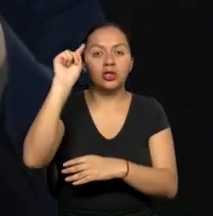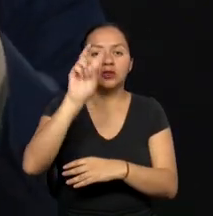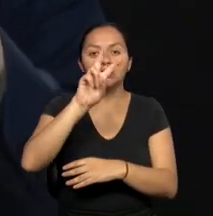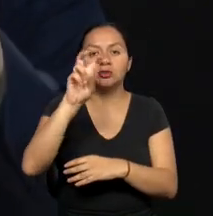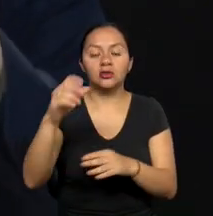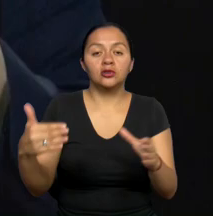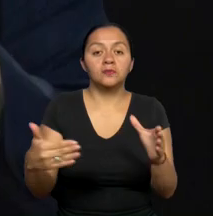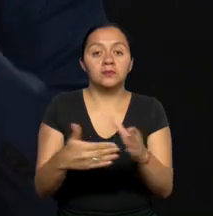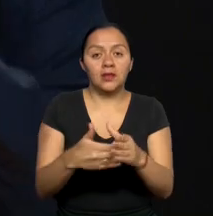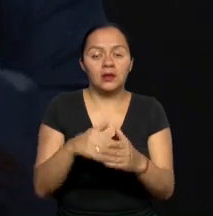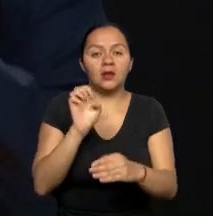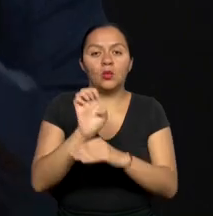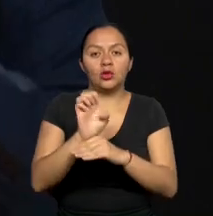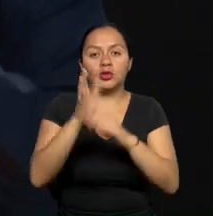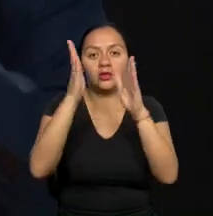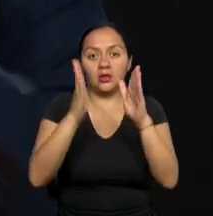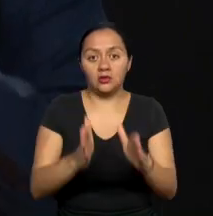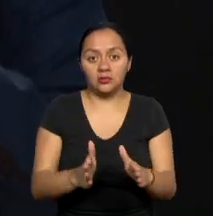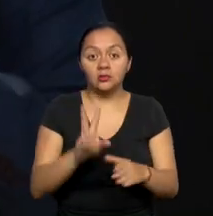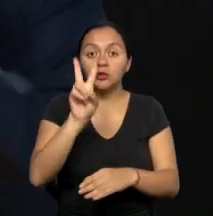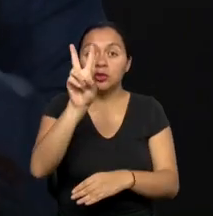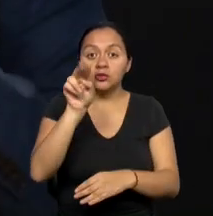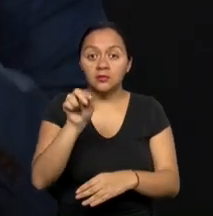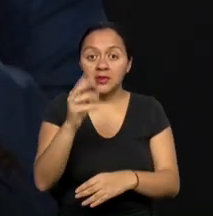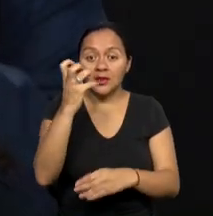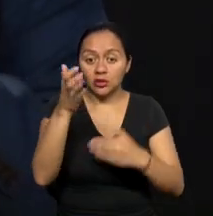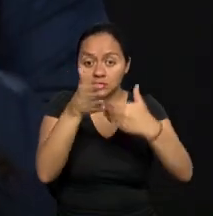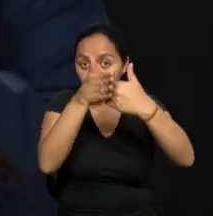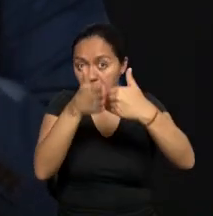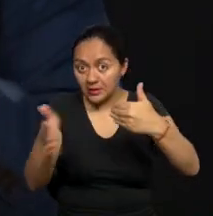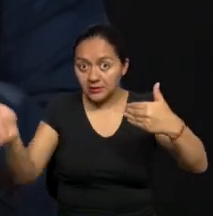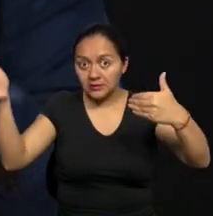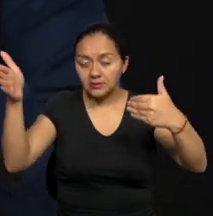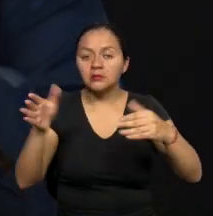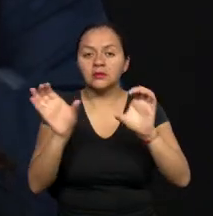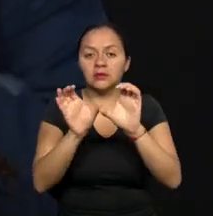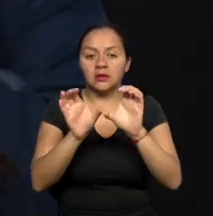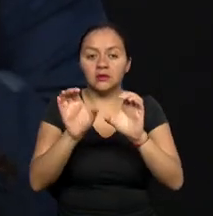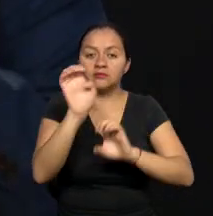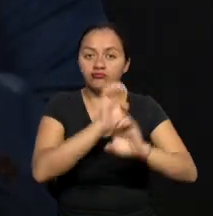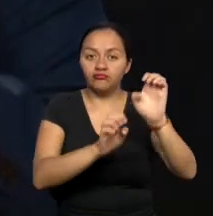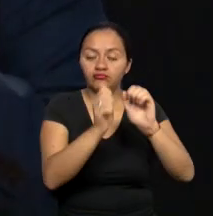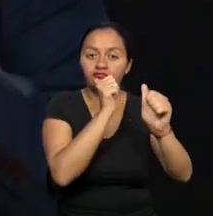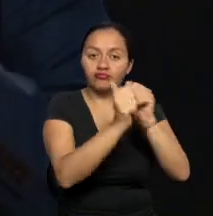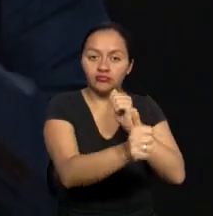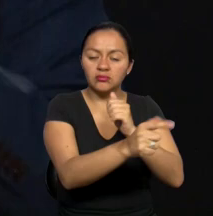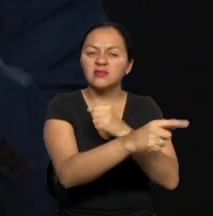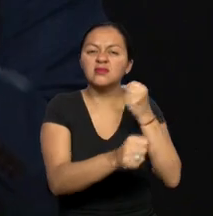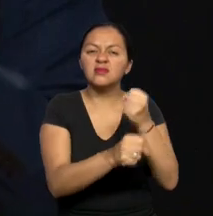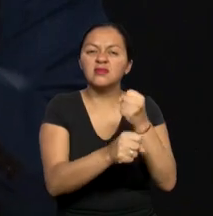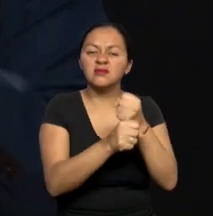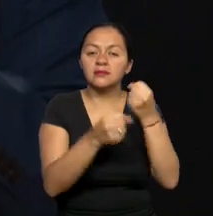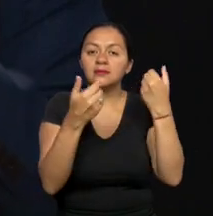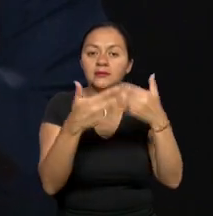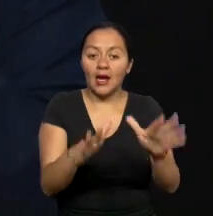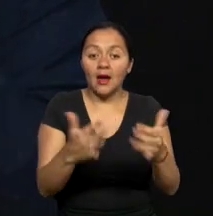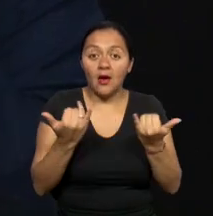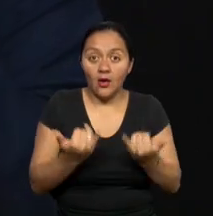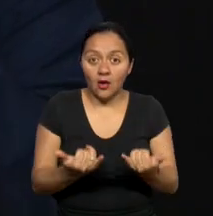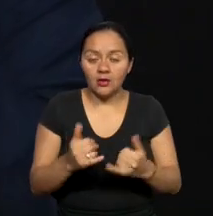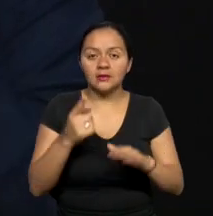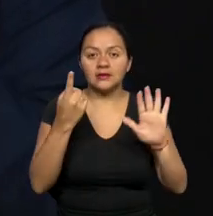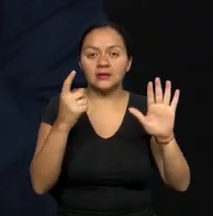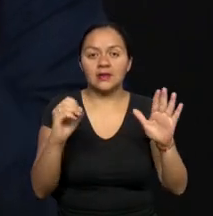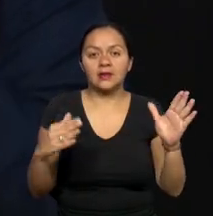.000 ecuatorianos y desde el 2014 en adelante ha certificado por competencias laborales ya al día de hoy a